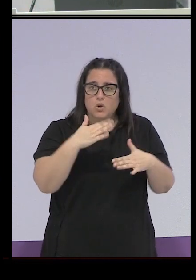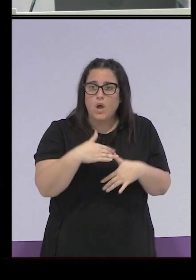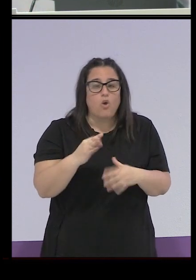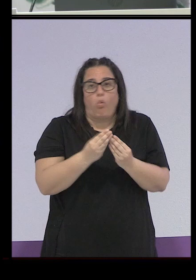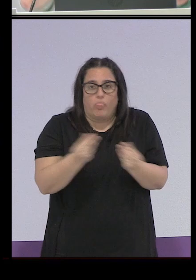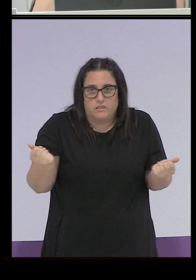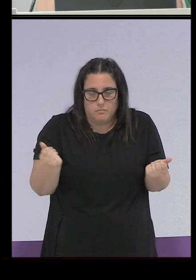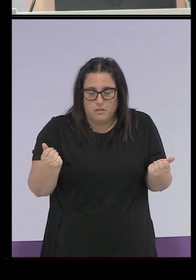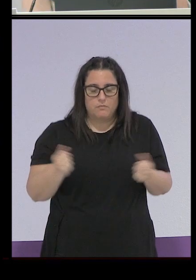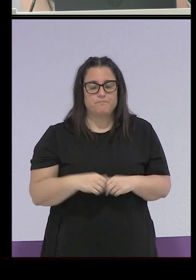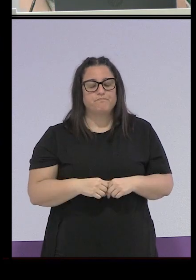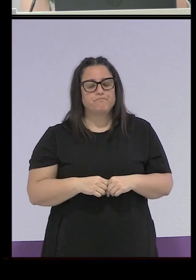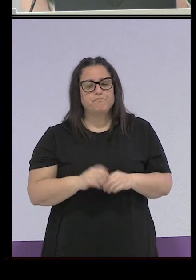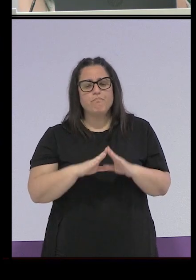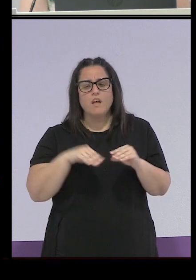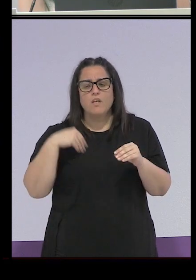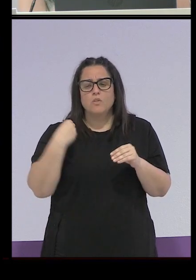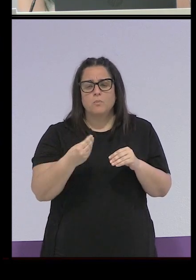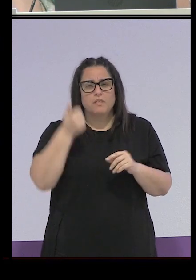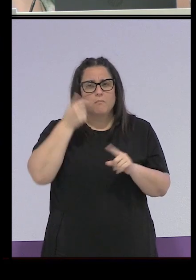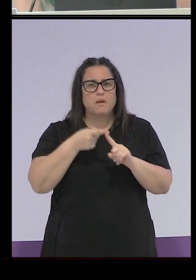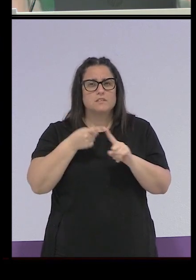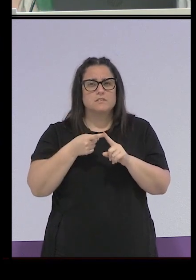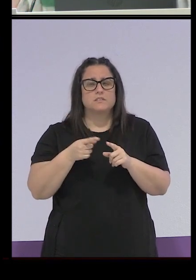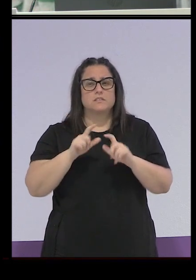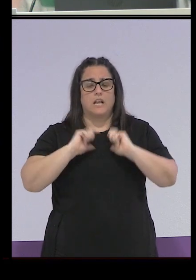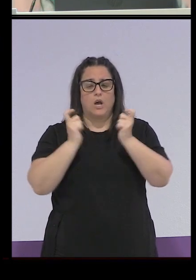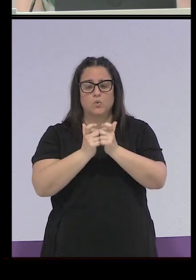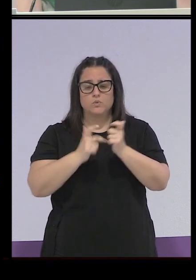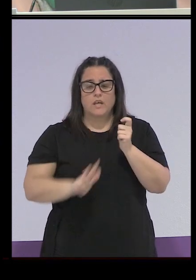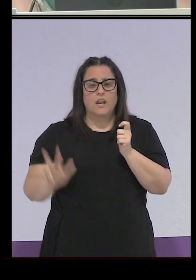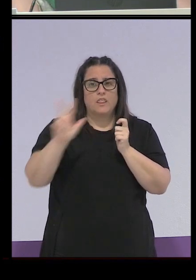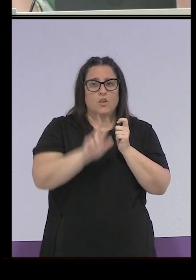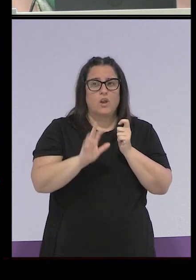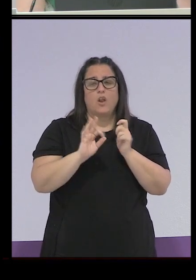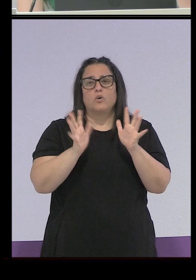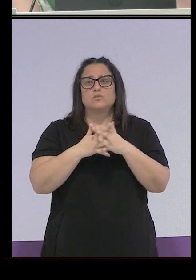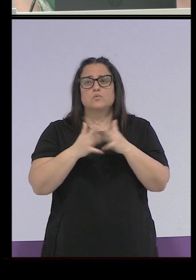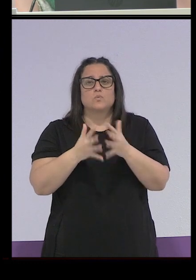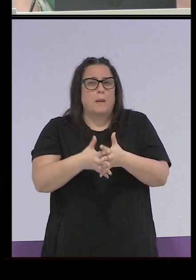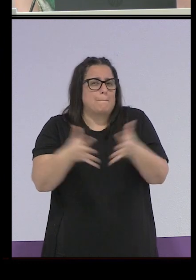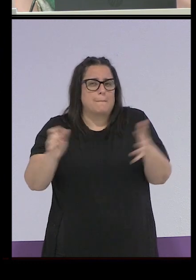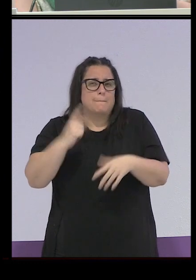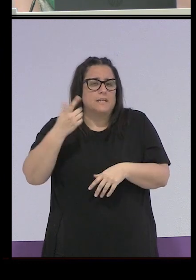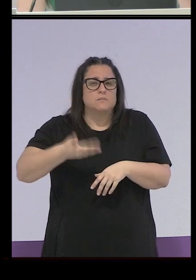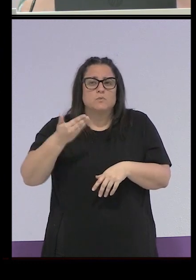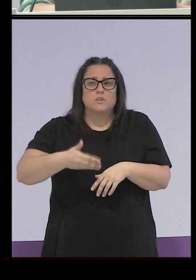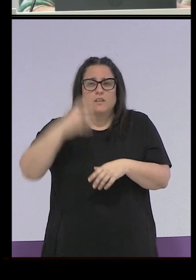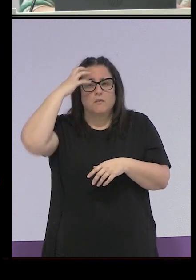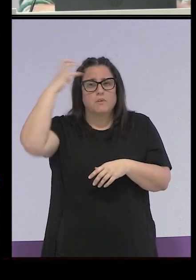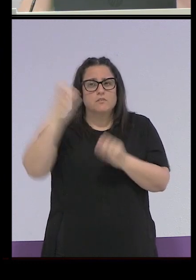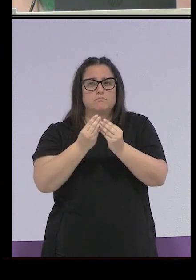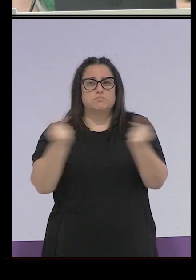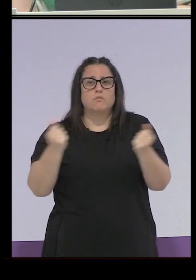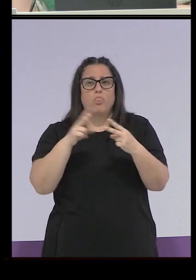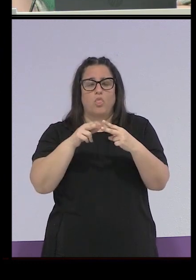Toda la documentación más de la Junta Nacional como de la estructura más grande del patronato desaparece en dos momentos, primero en un